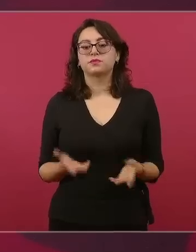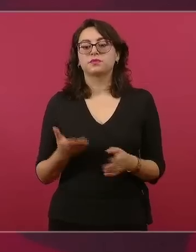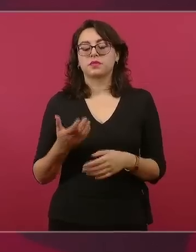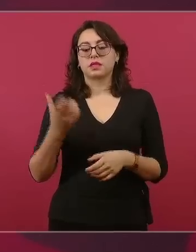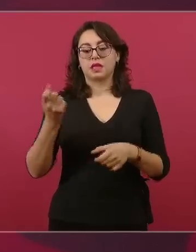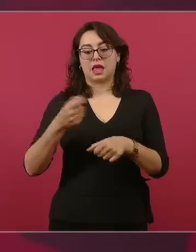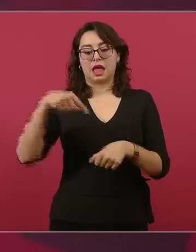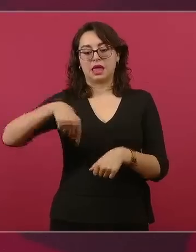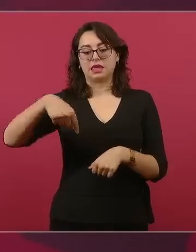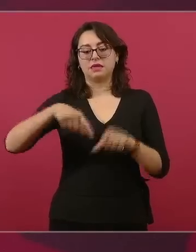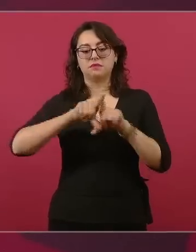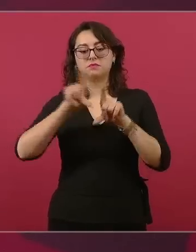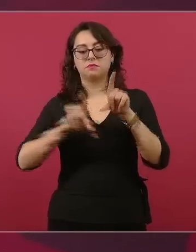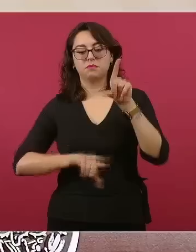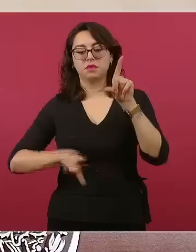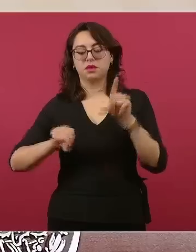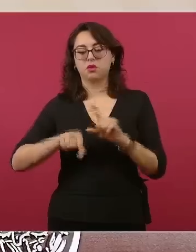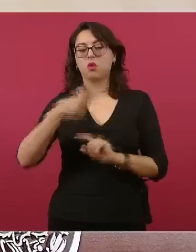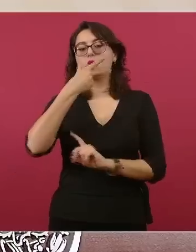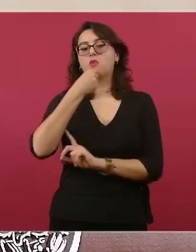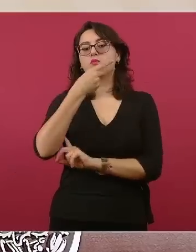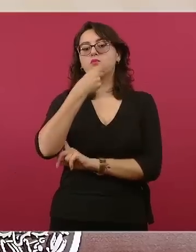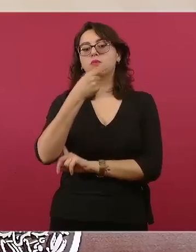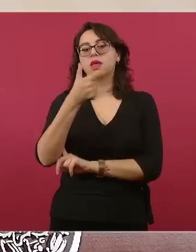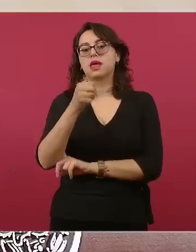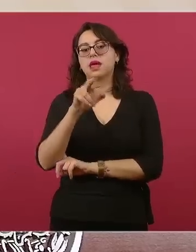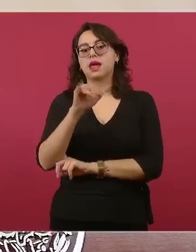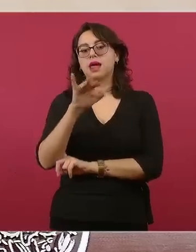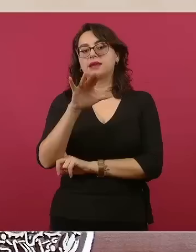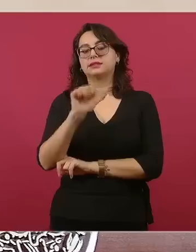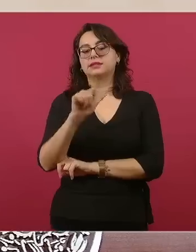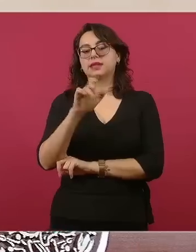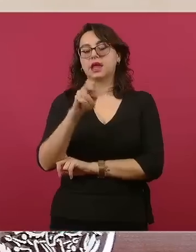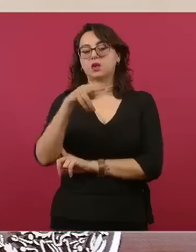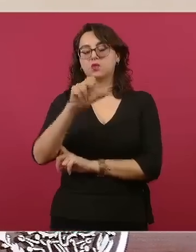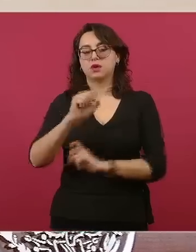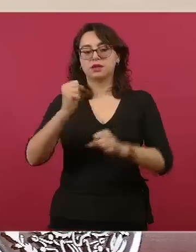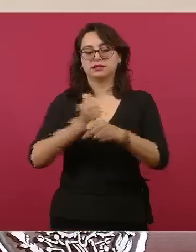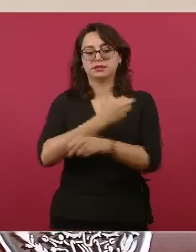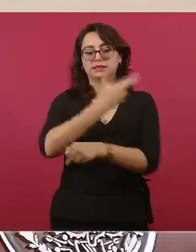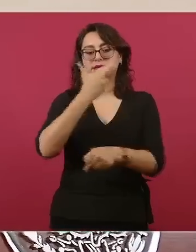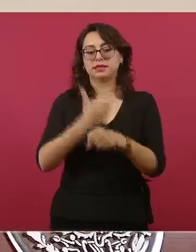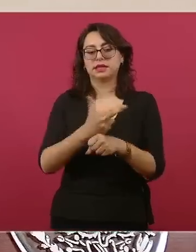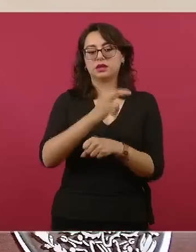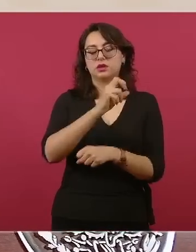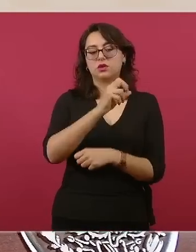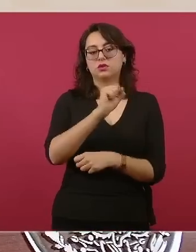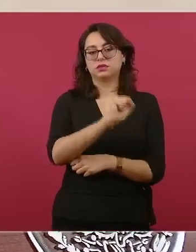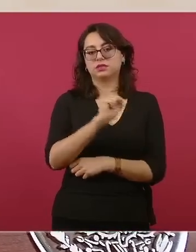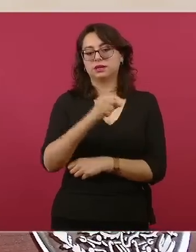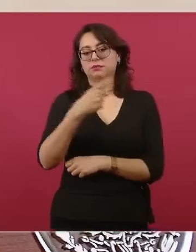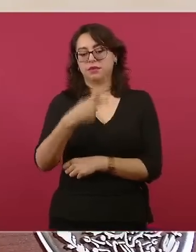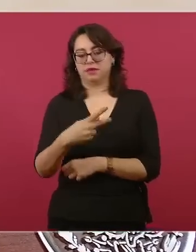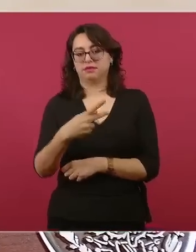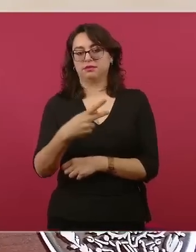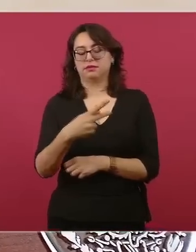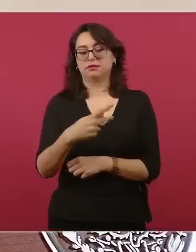posteriormente levantaron mucho dinero